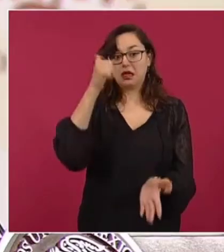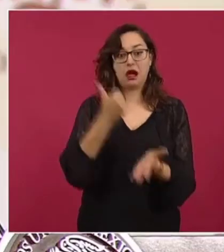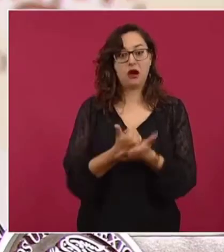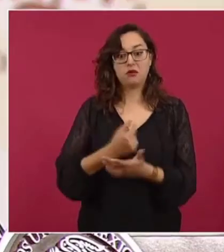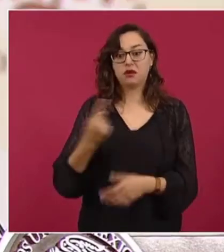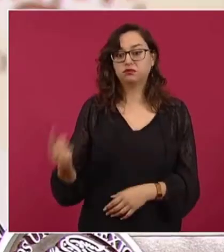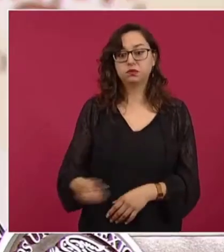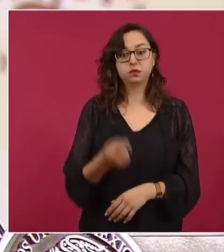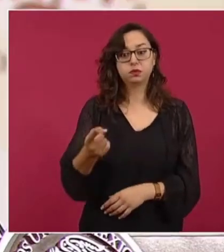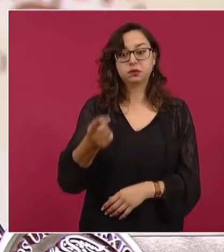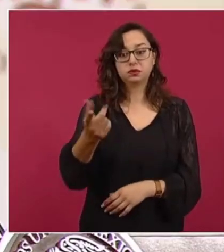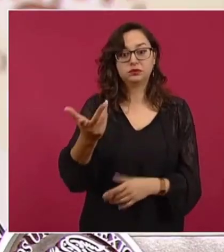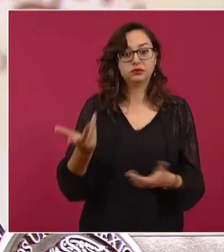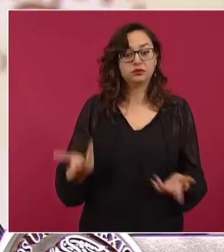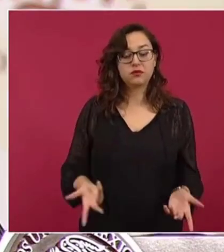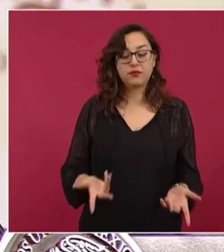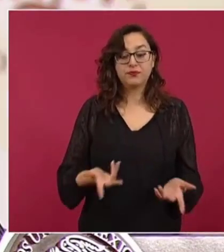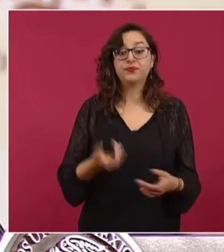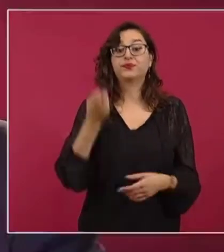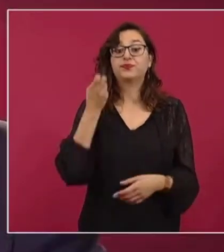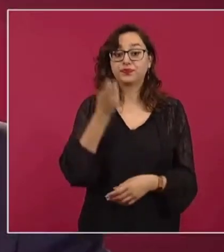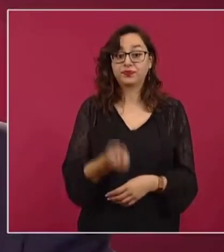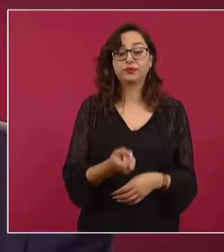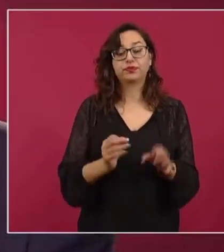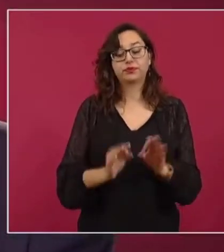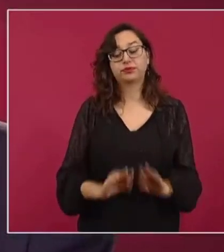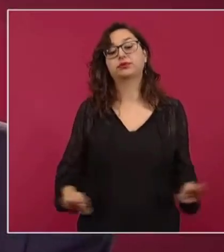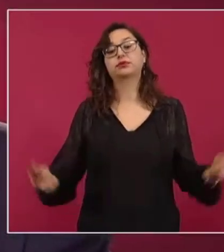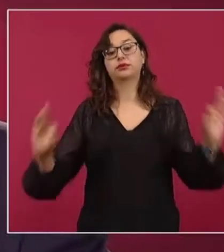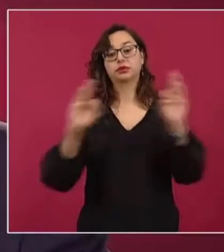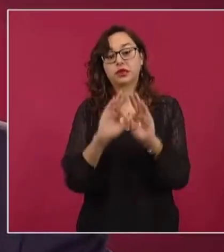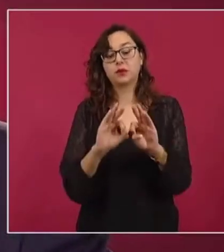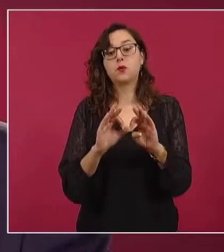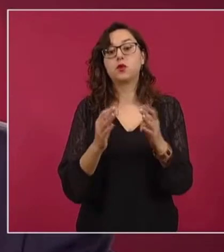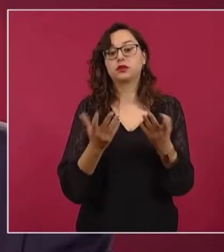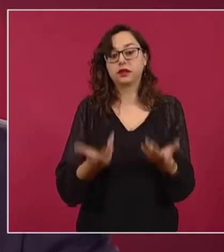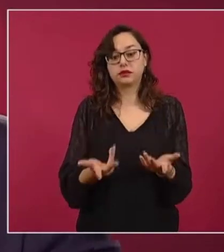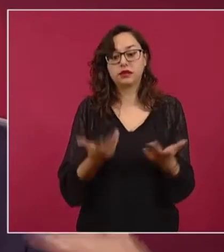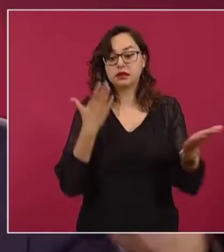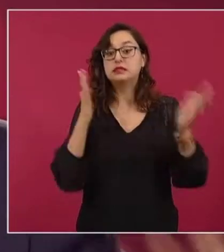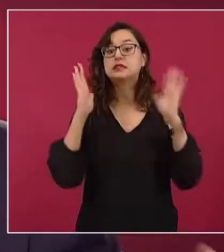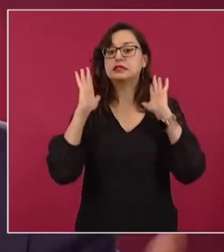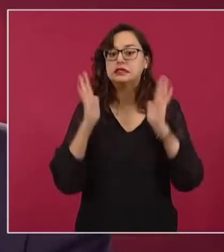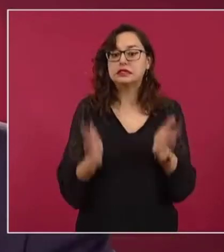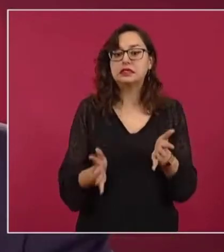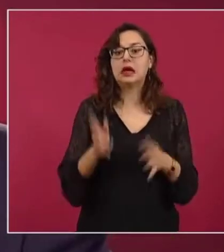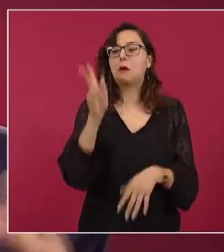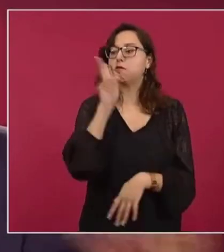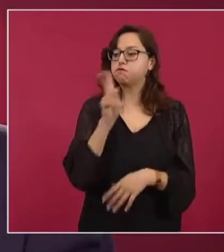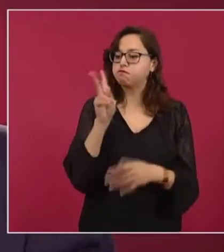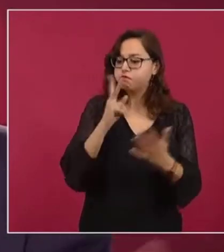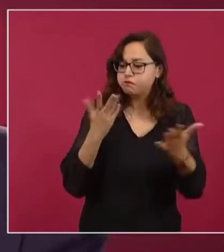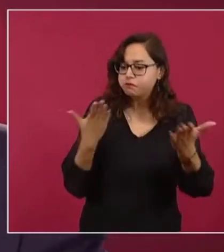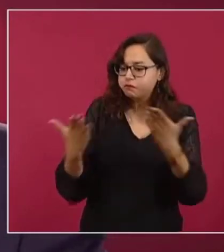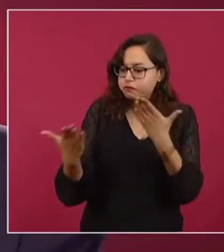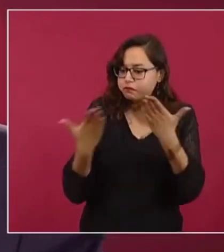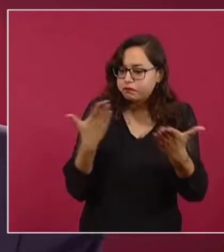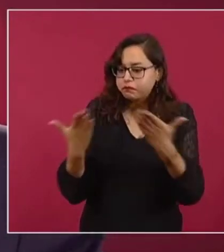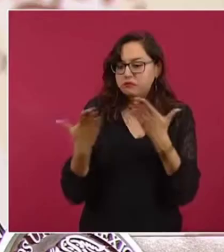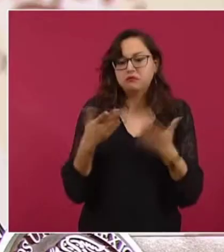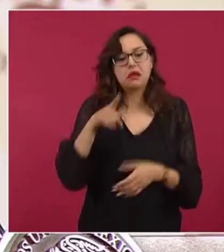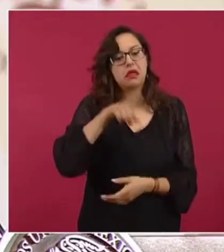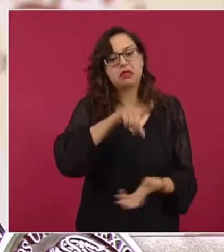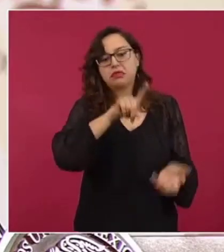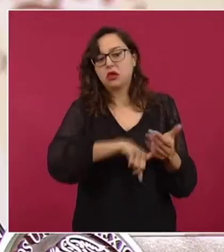que regresen a las escuelas. Desde el punto de vista de COVID, son sitios seguros, probablemente los más seguros de toda la